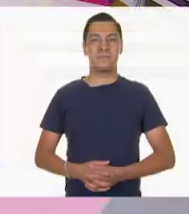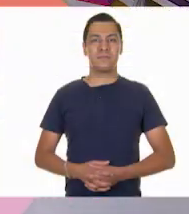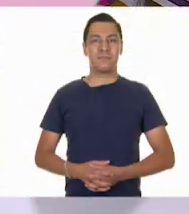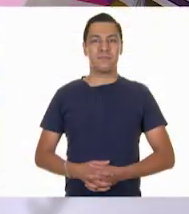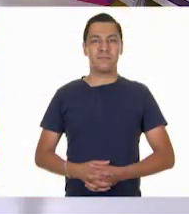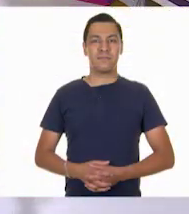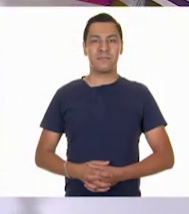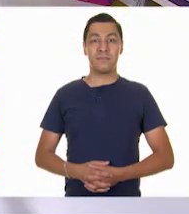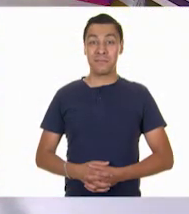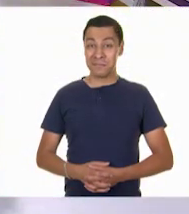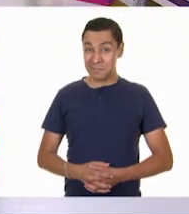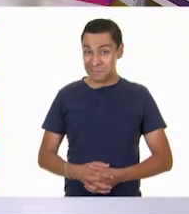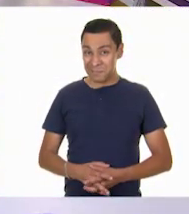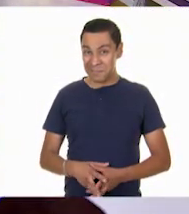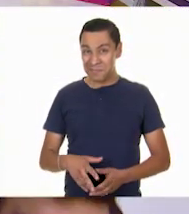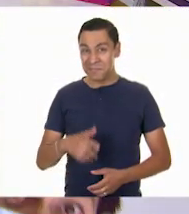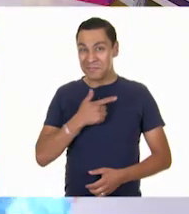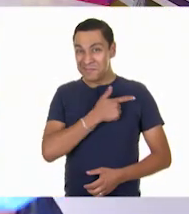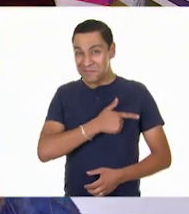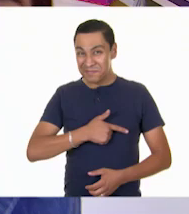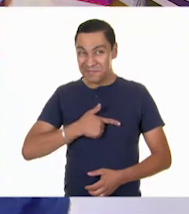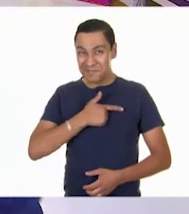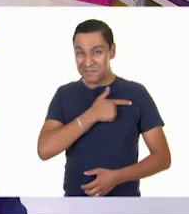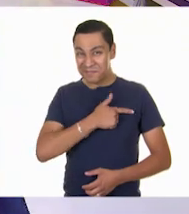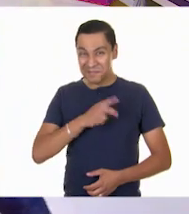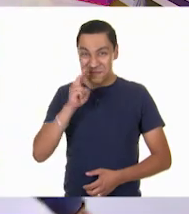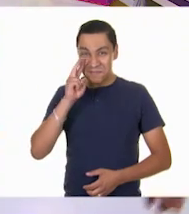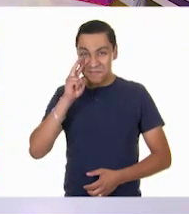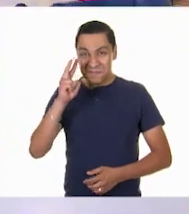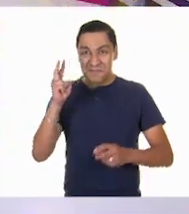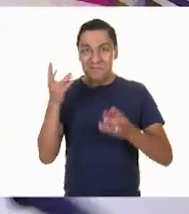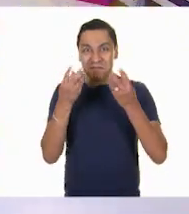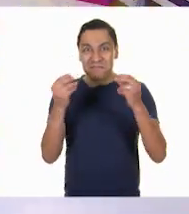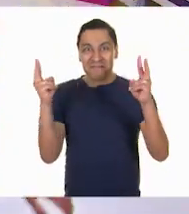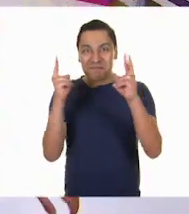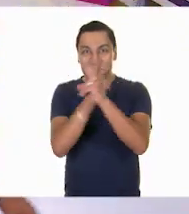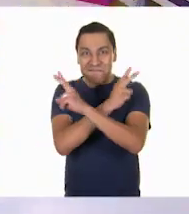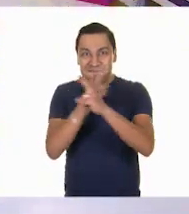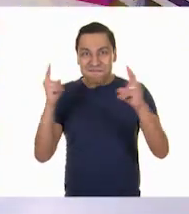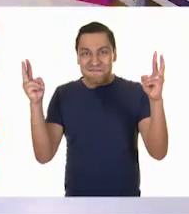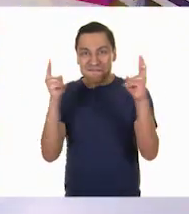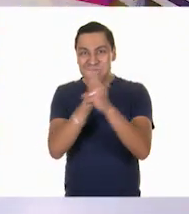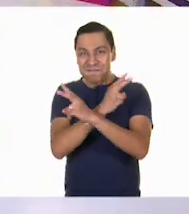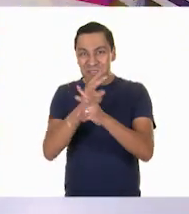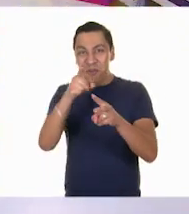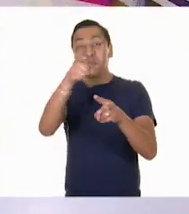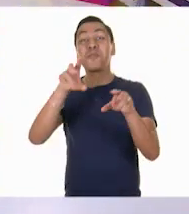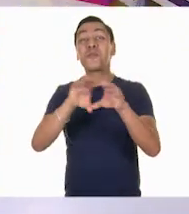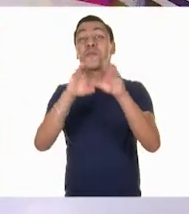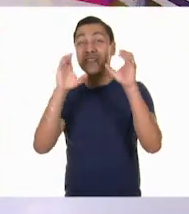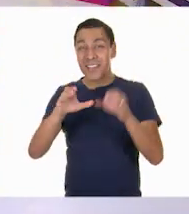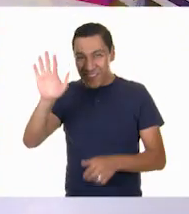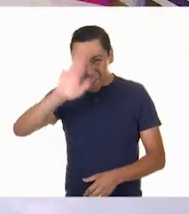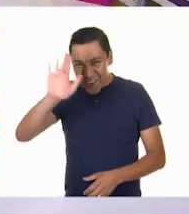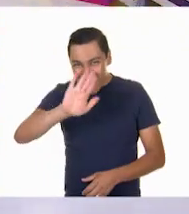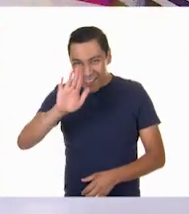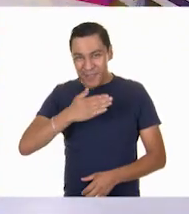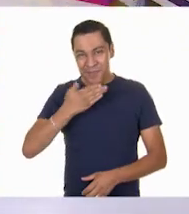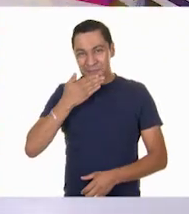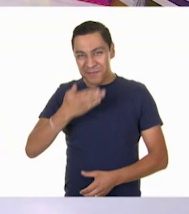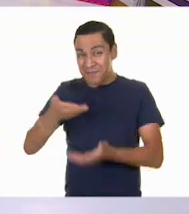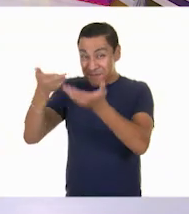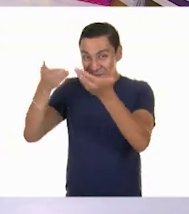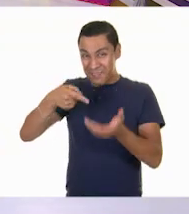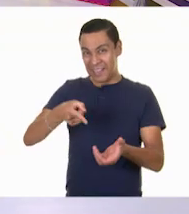¡Ay, qué fuerte está el aire! ¿Cómo están? ¡Hola! Bienvenidos a